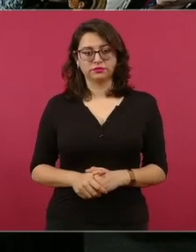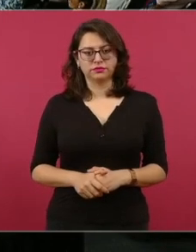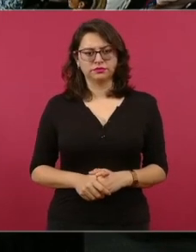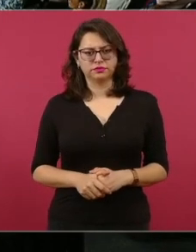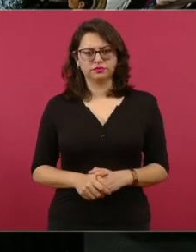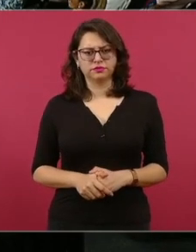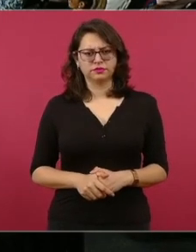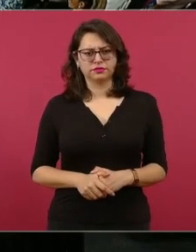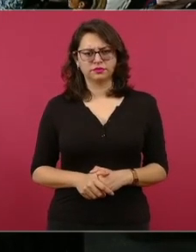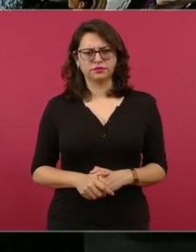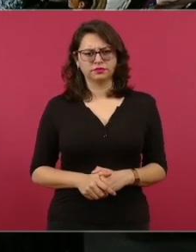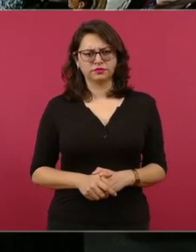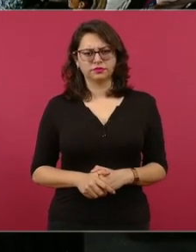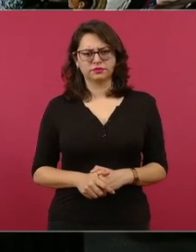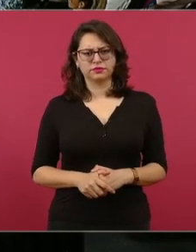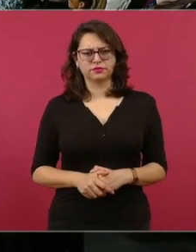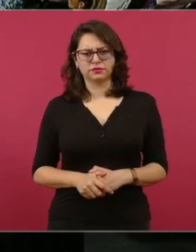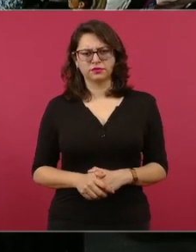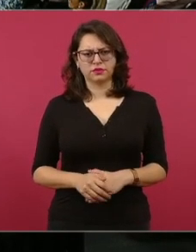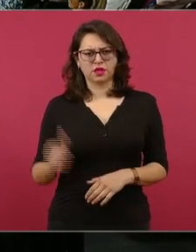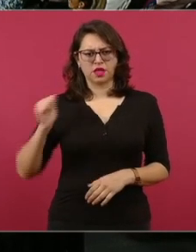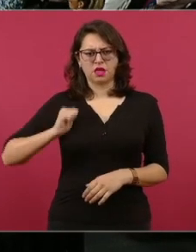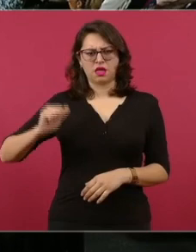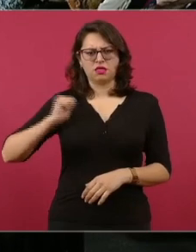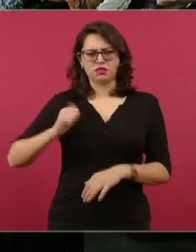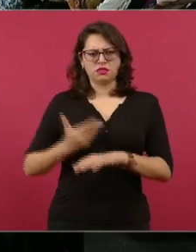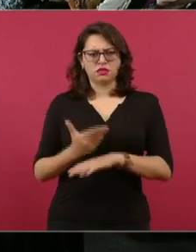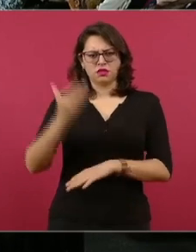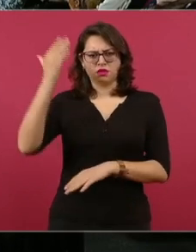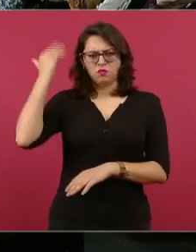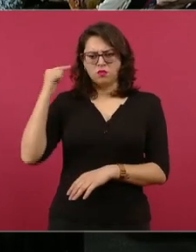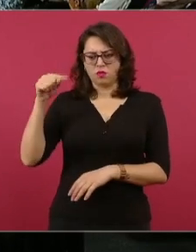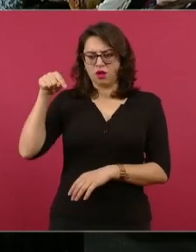a la comunidad maya,